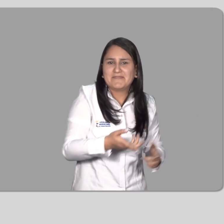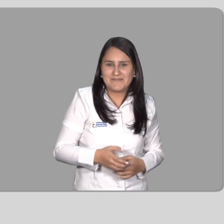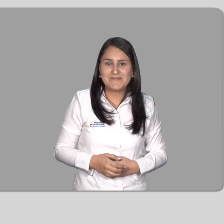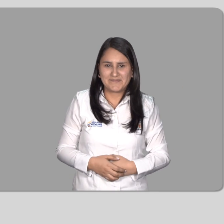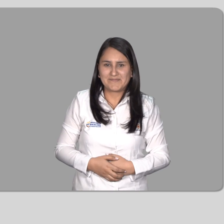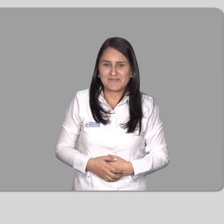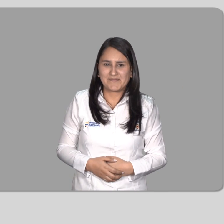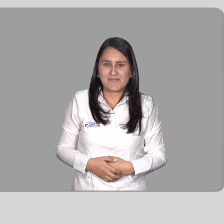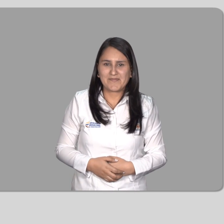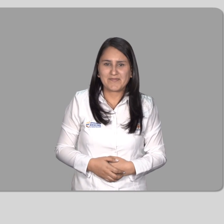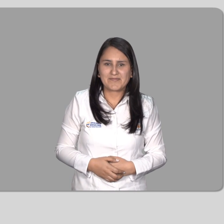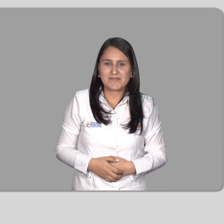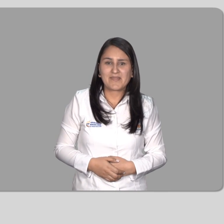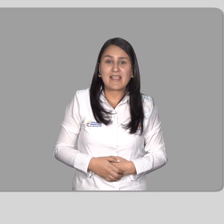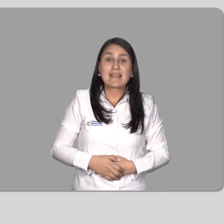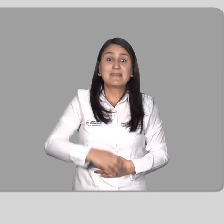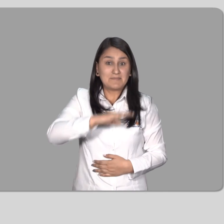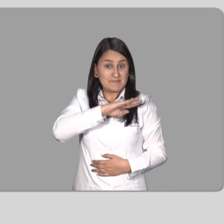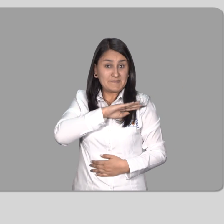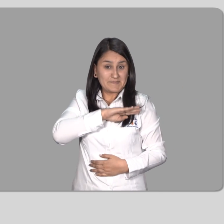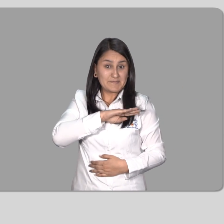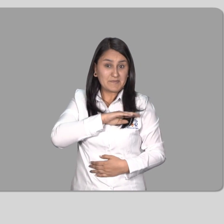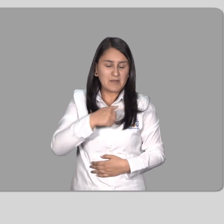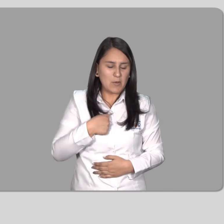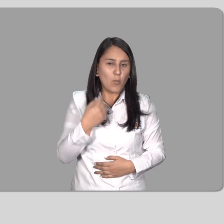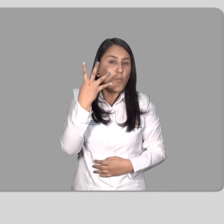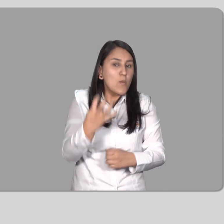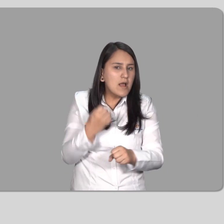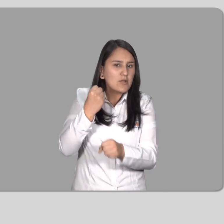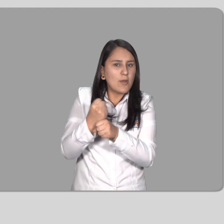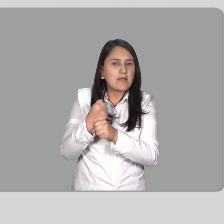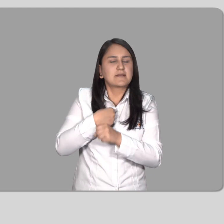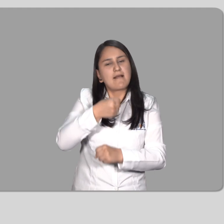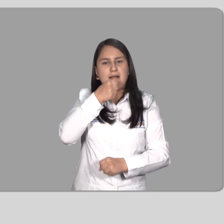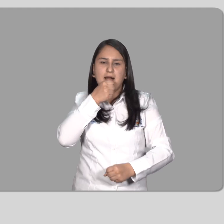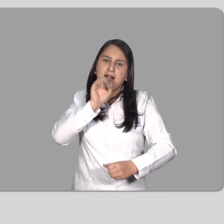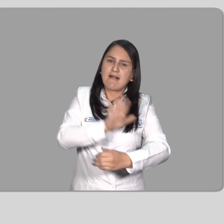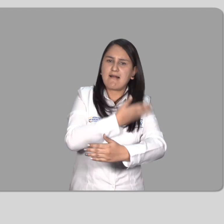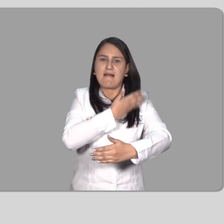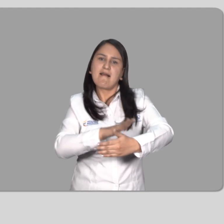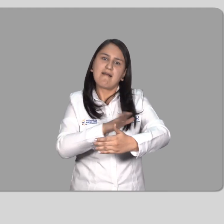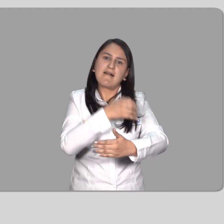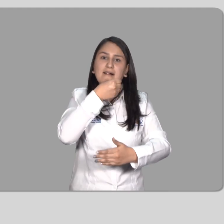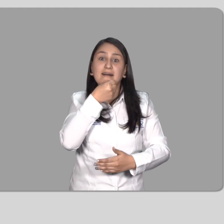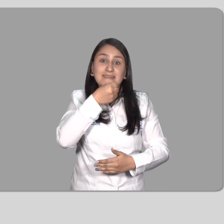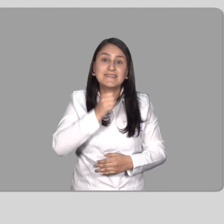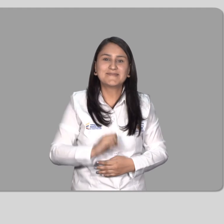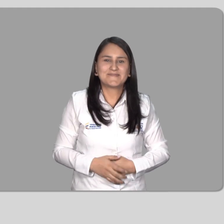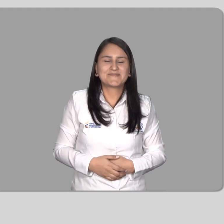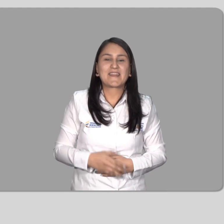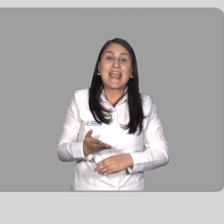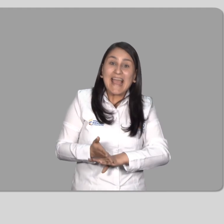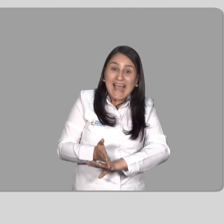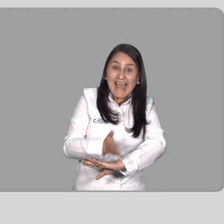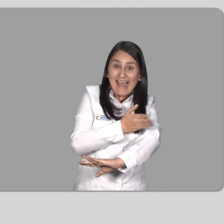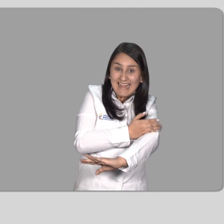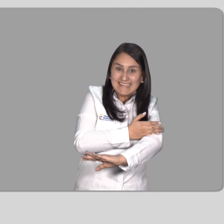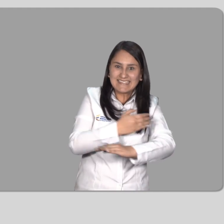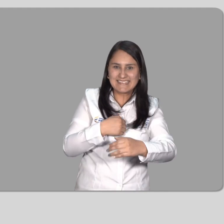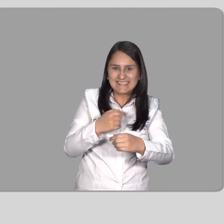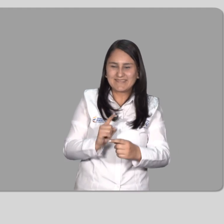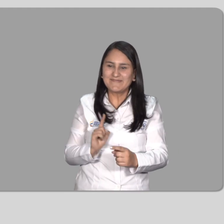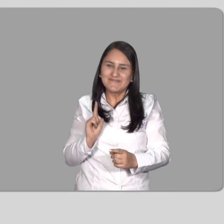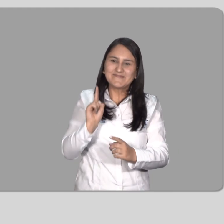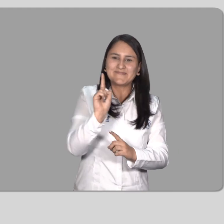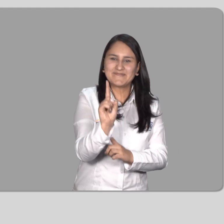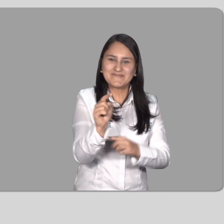llevarme a mi a otro lugar Aquí en la secundaria llevo 3, 4 años ya cantando Antes de salir